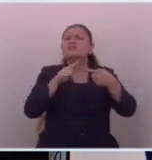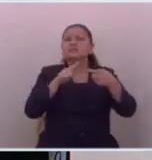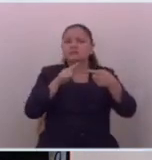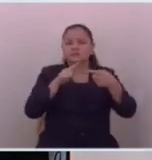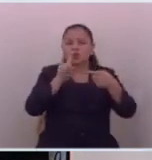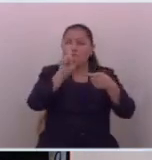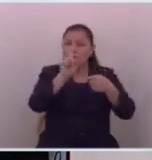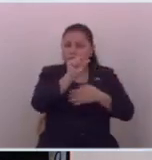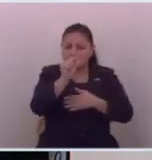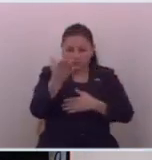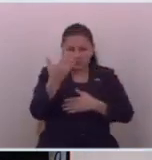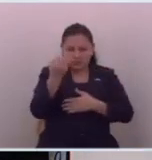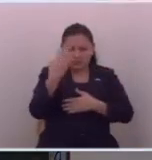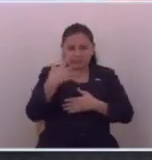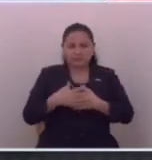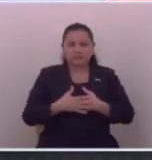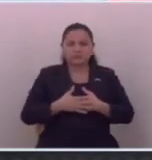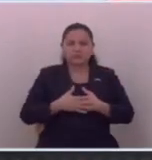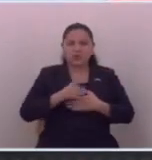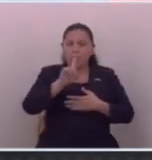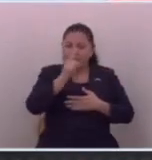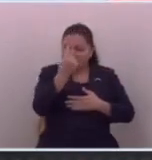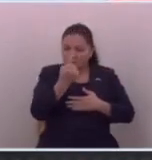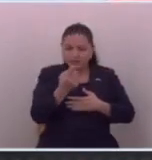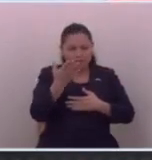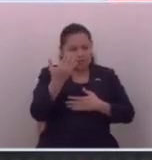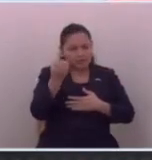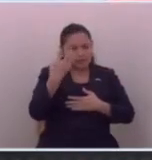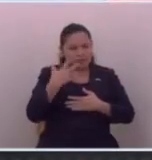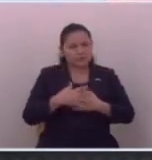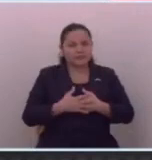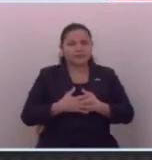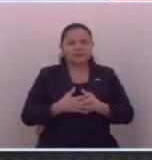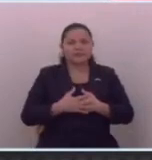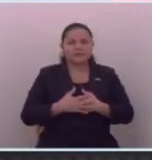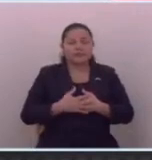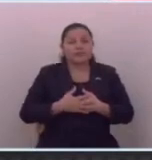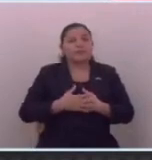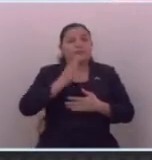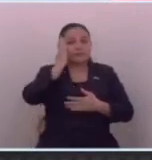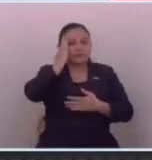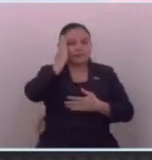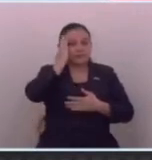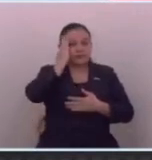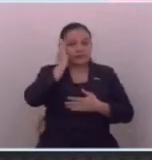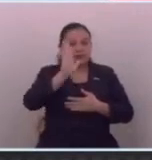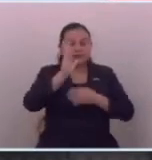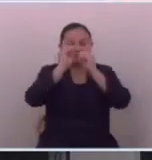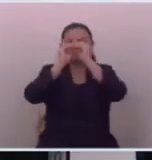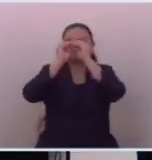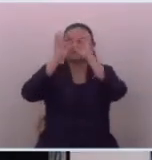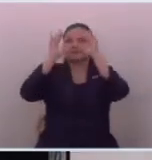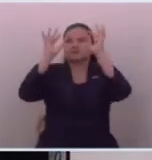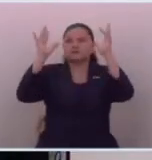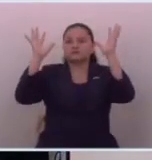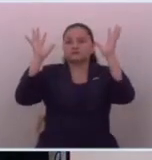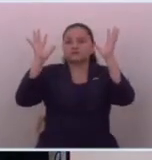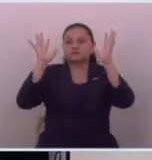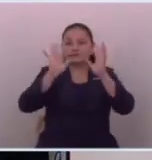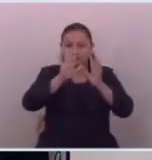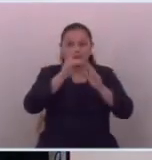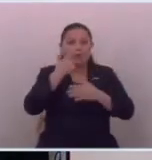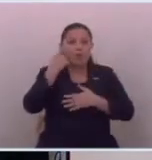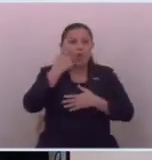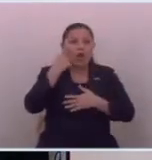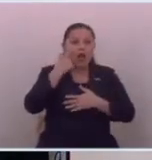un nombre una persona yo sé que sería su sueño que lo llegaran a